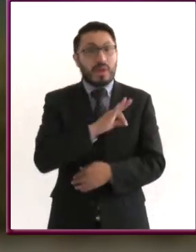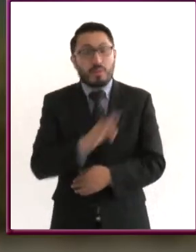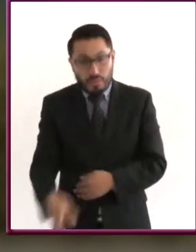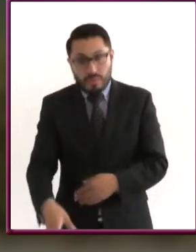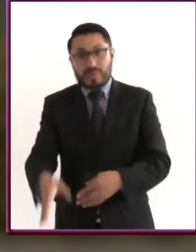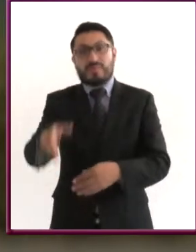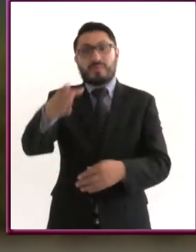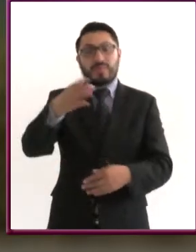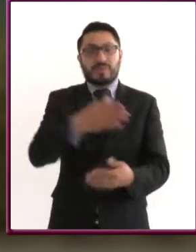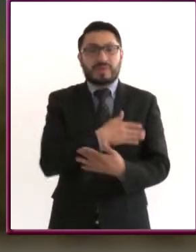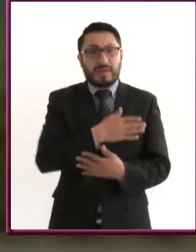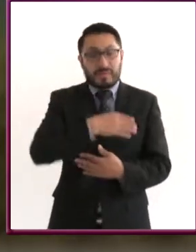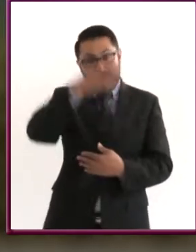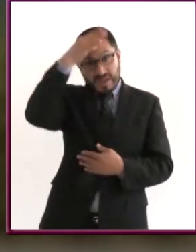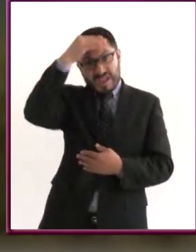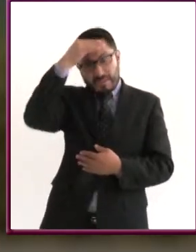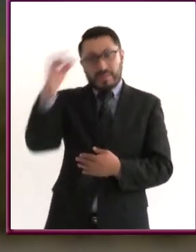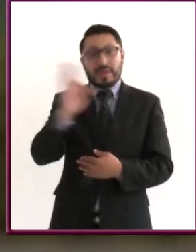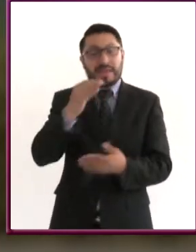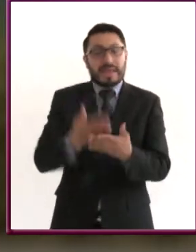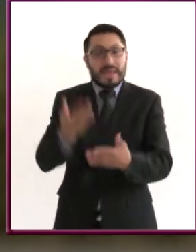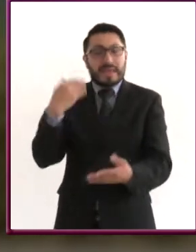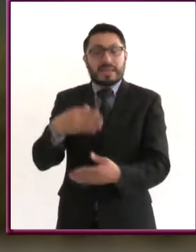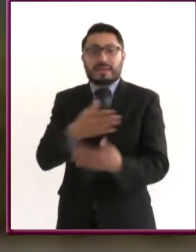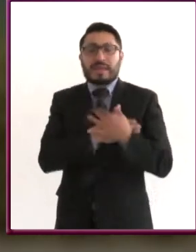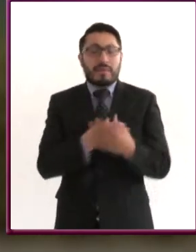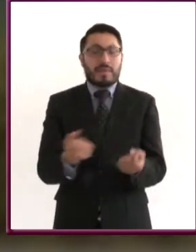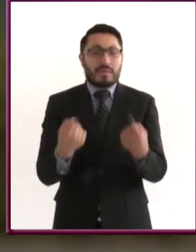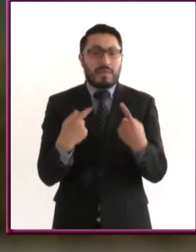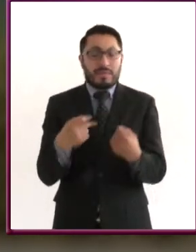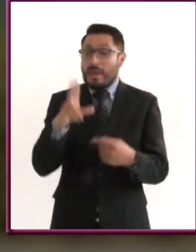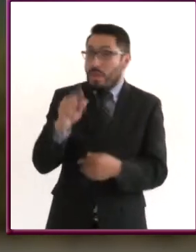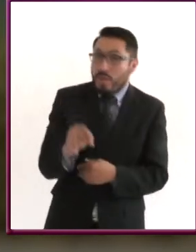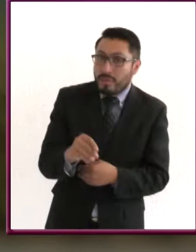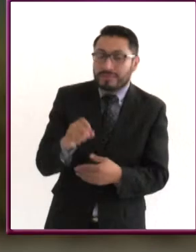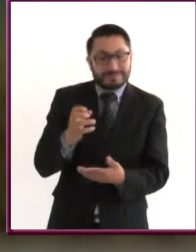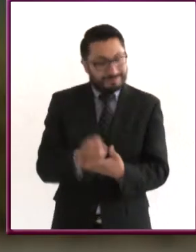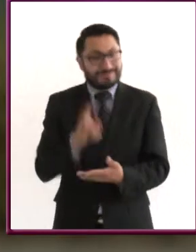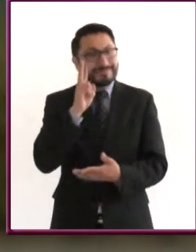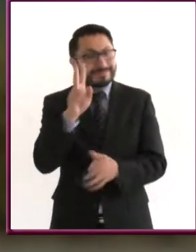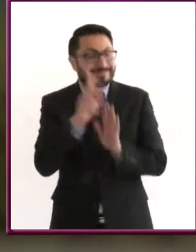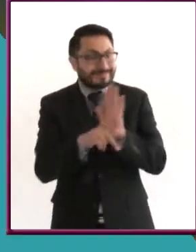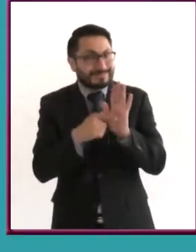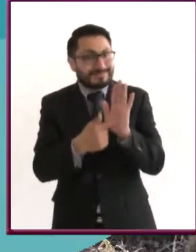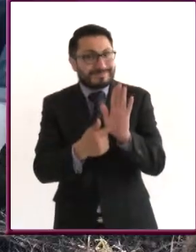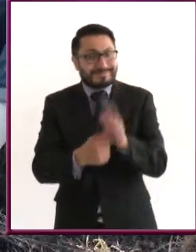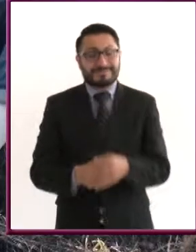si no hemos aprendido a amarnos? Antes de conocer la respuesta, vamos a ver la siguiente cápsula.